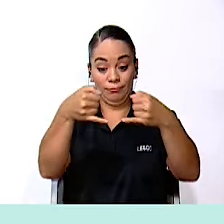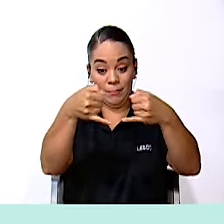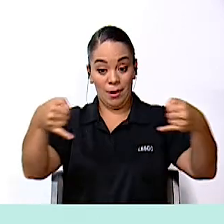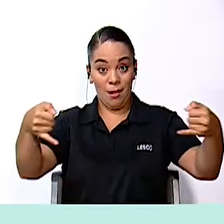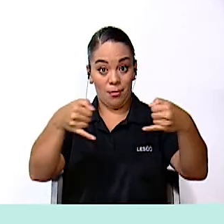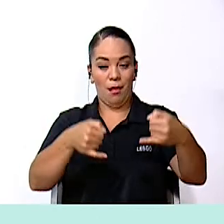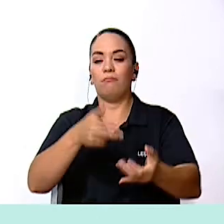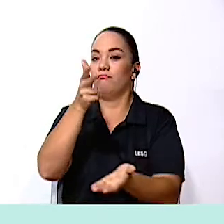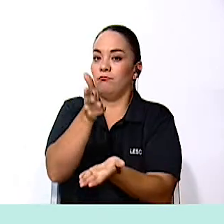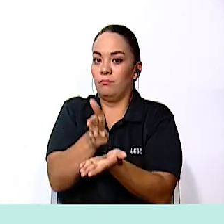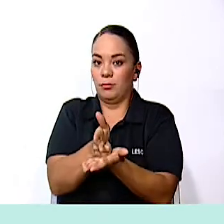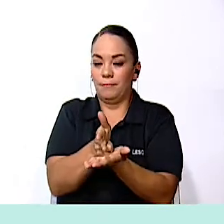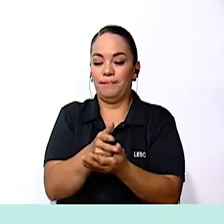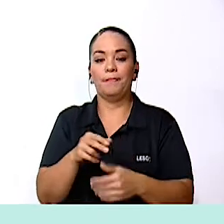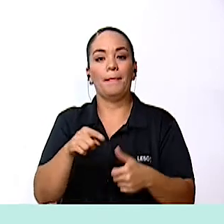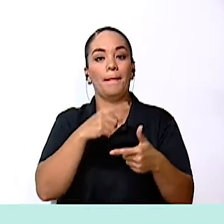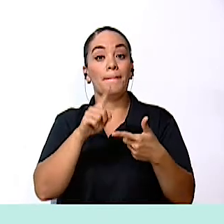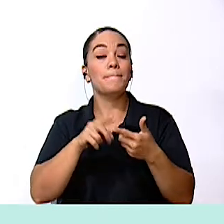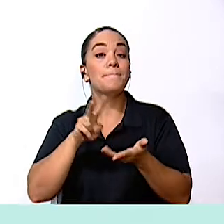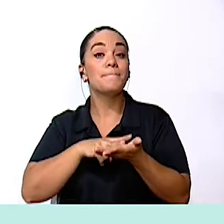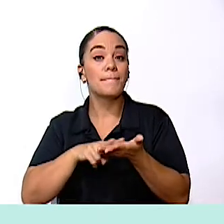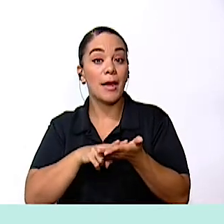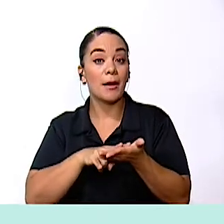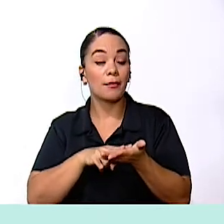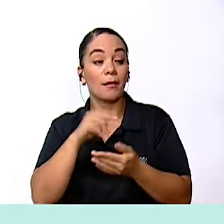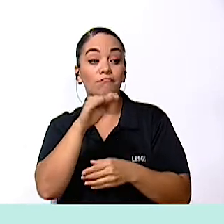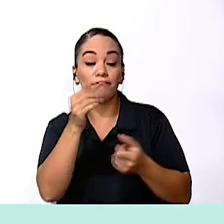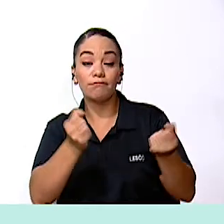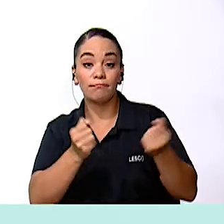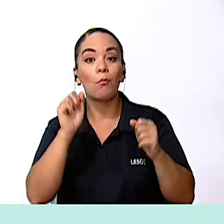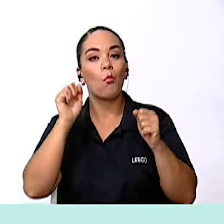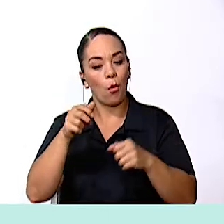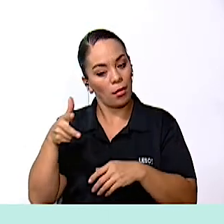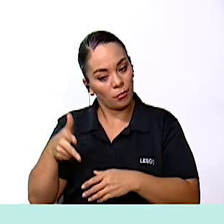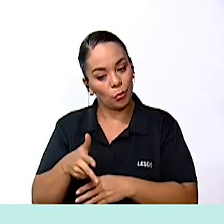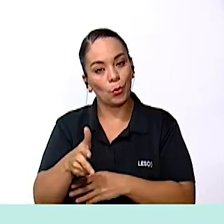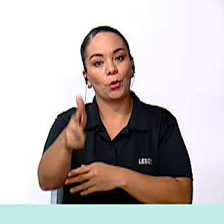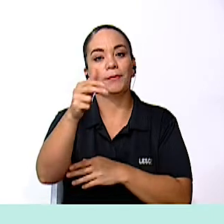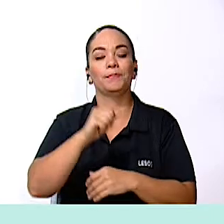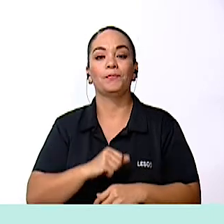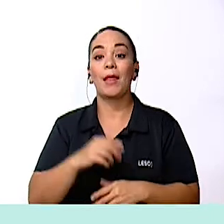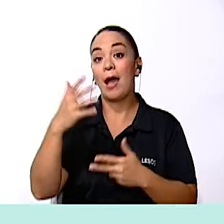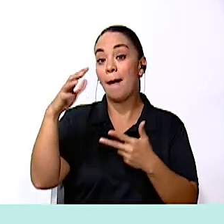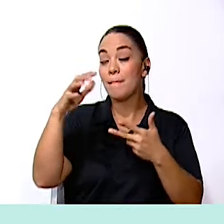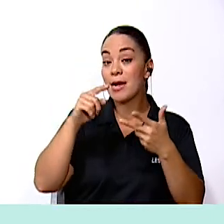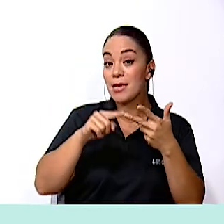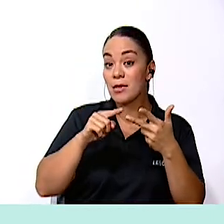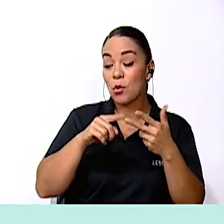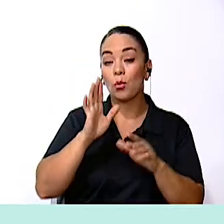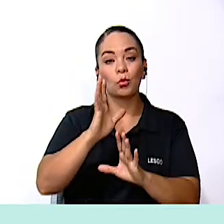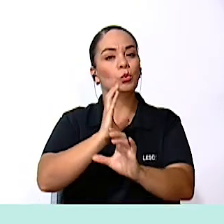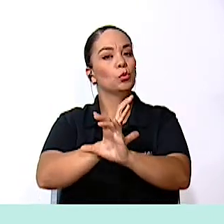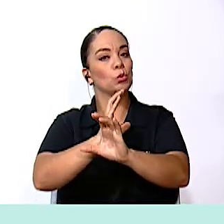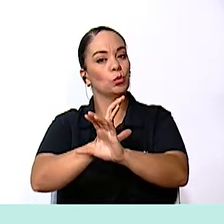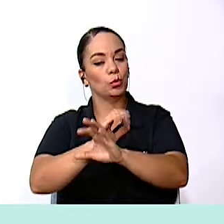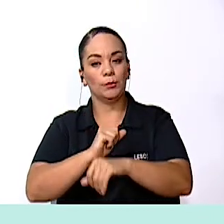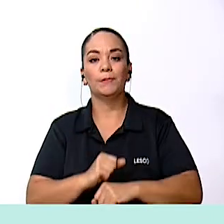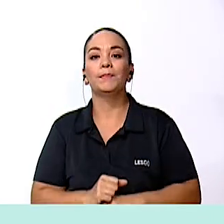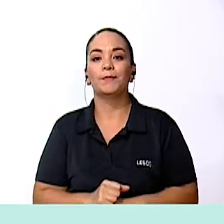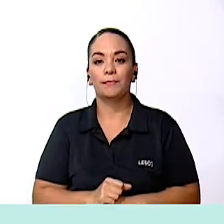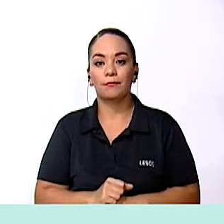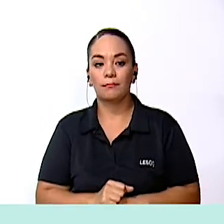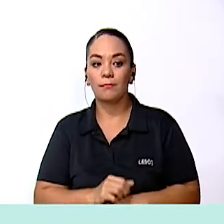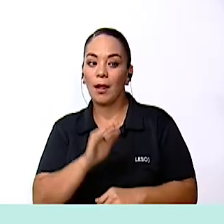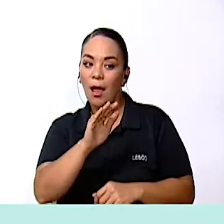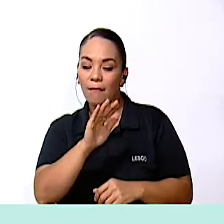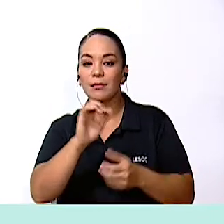La luz verde Indica al conductor Que puede continuar Con su vía Y la luz amarilla Es señal preventiva Que avisa El